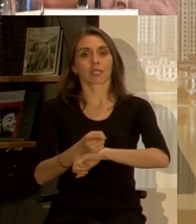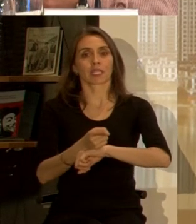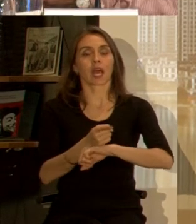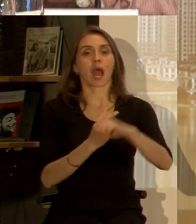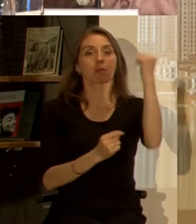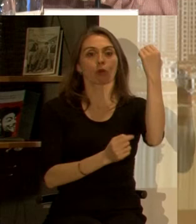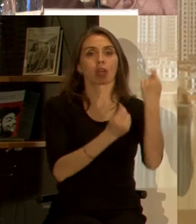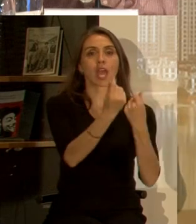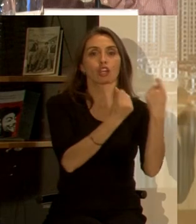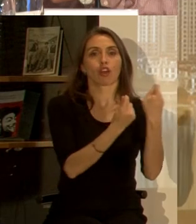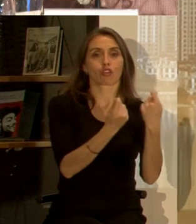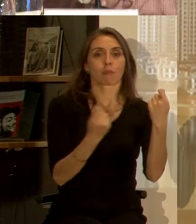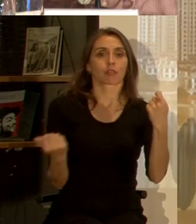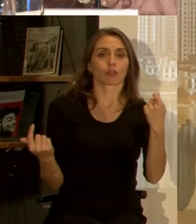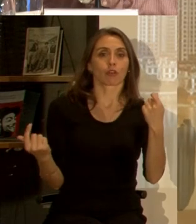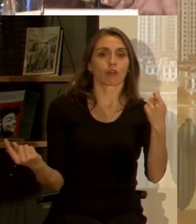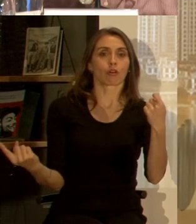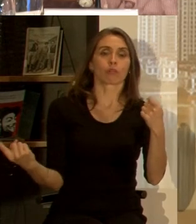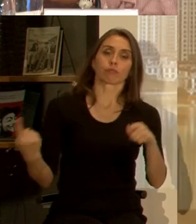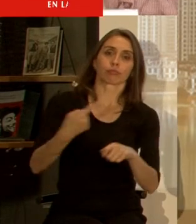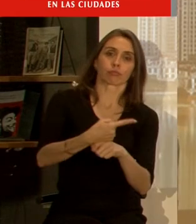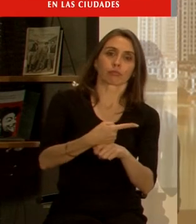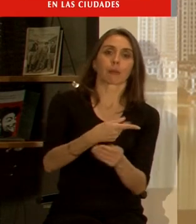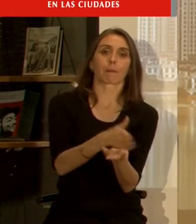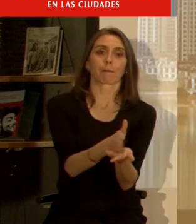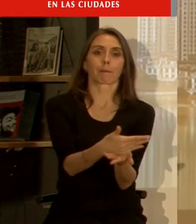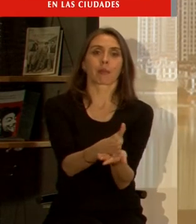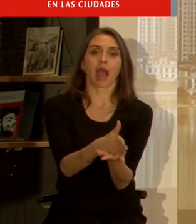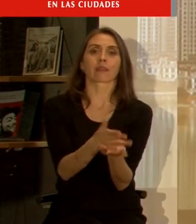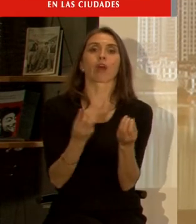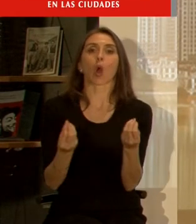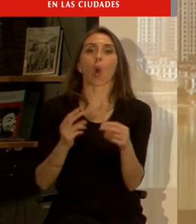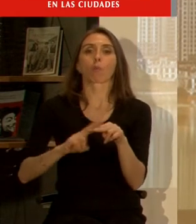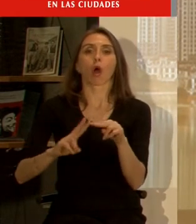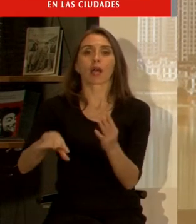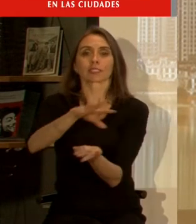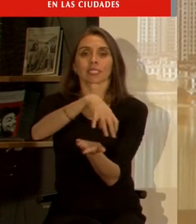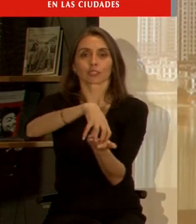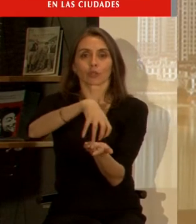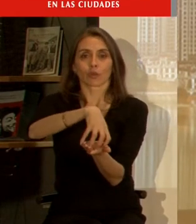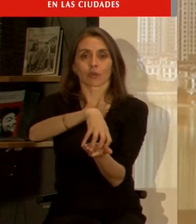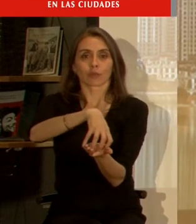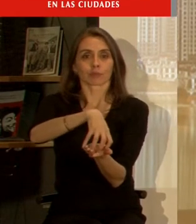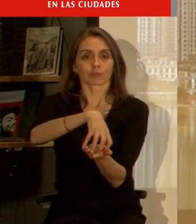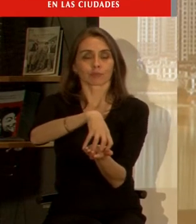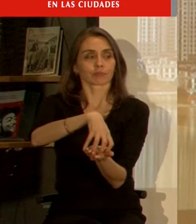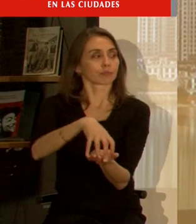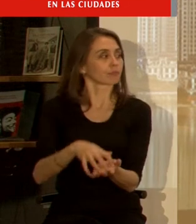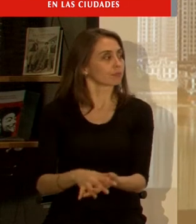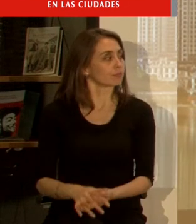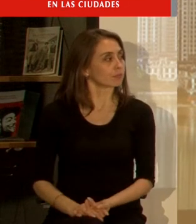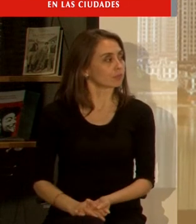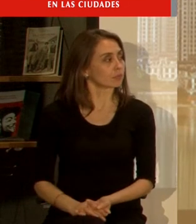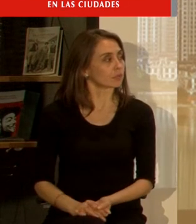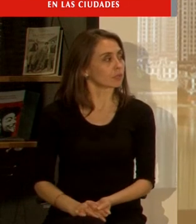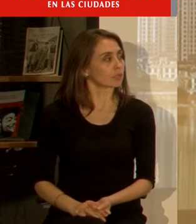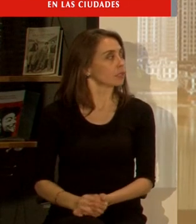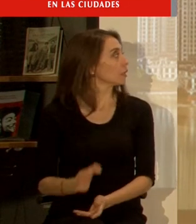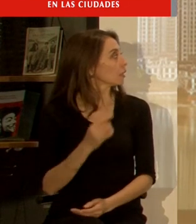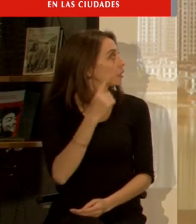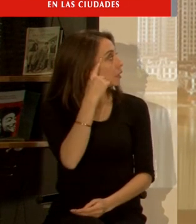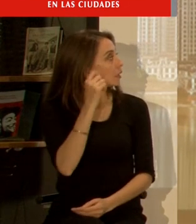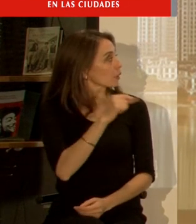económico y puede entonces pretender planificar las ciudades los guetos como si fuera posible